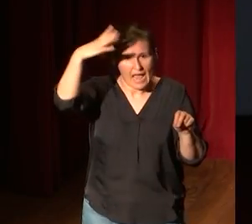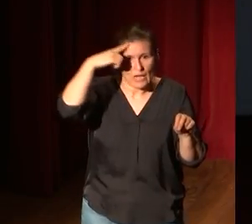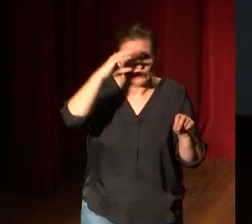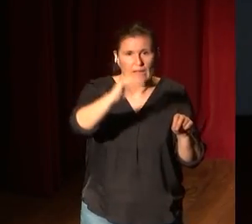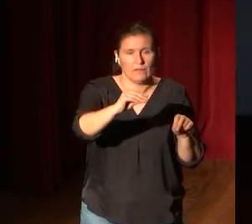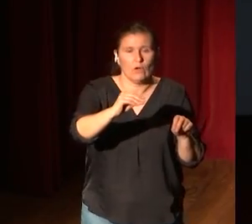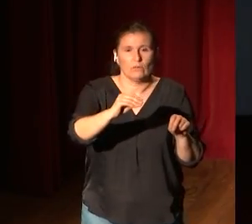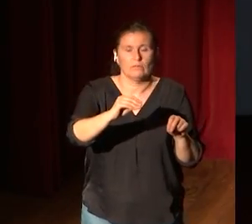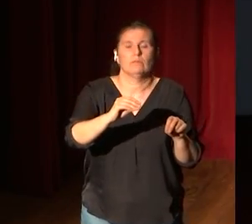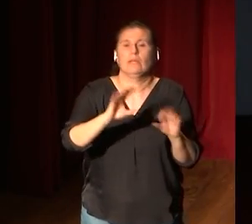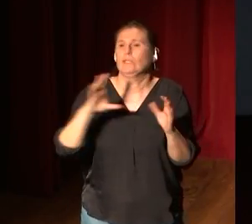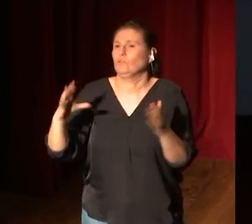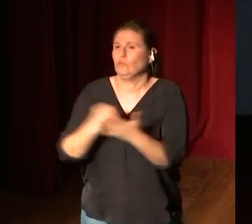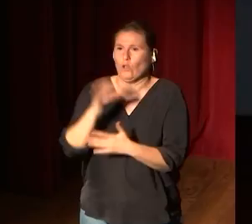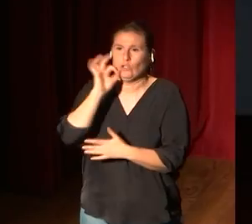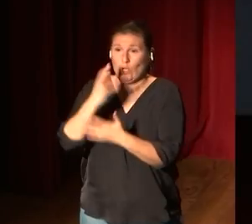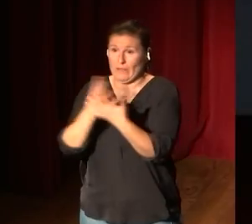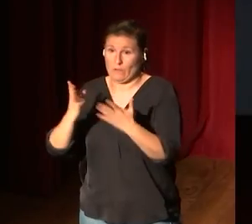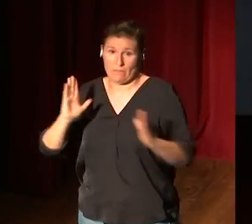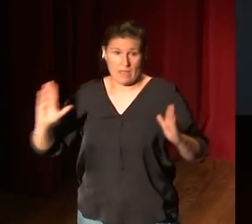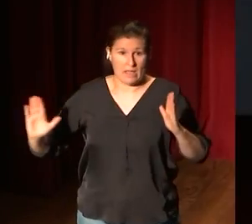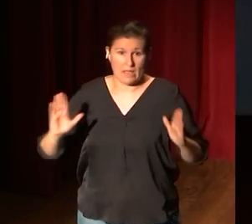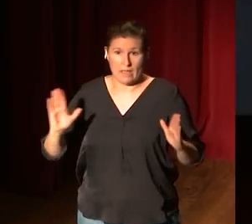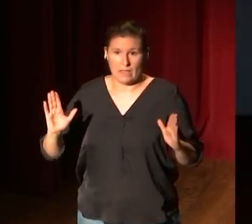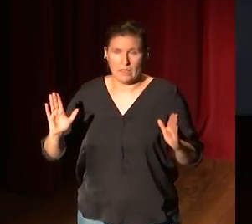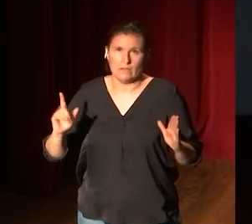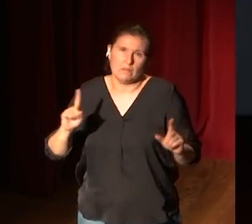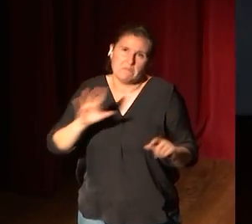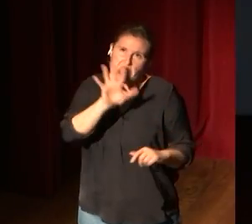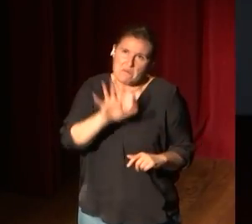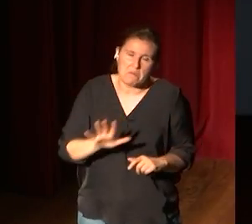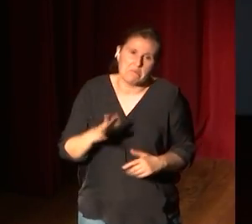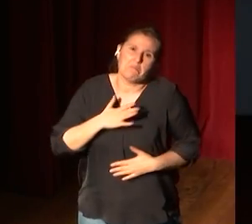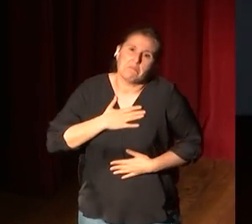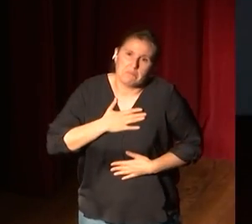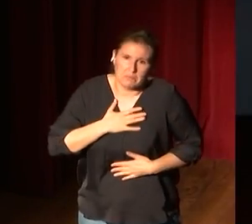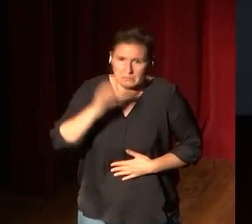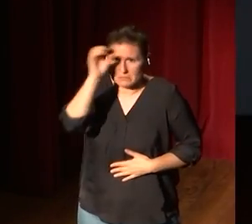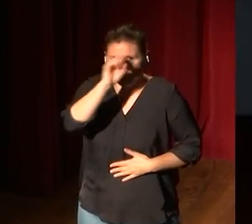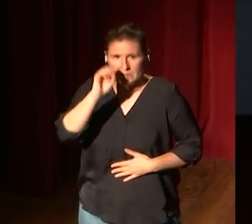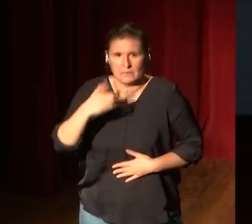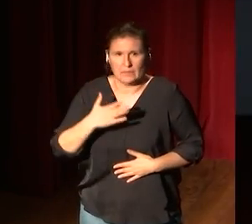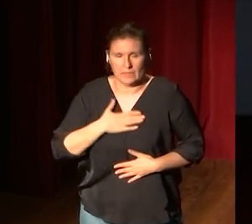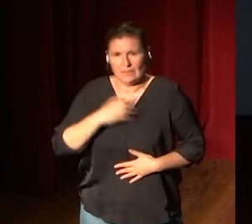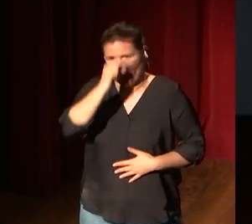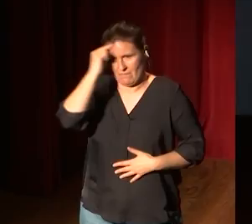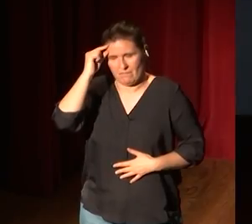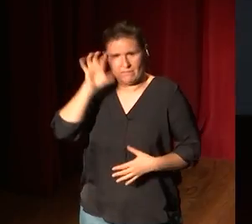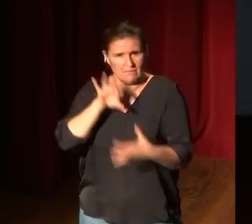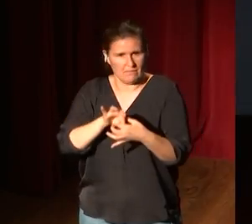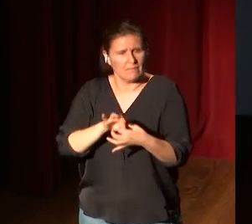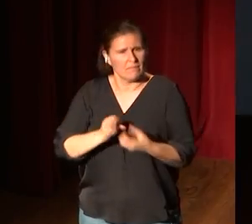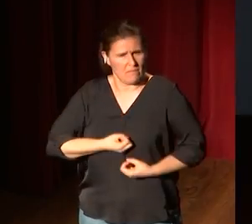XIX y a mi modo de ver humilde aún sigue sigue siendo nuestra mentalidad, la mentalidad